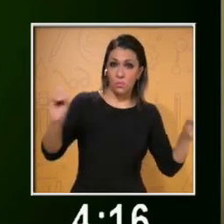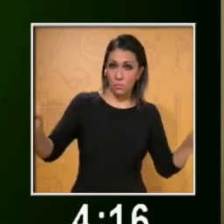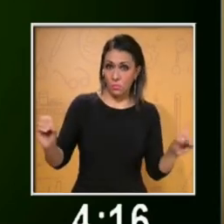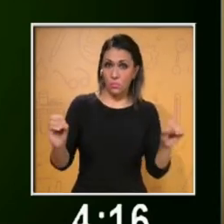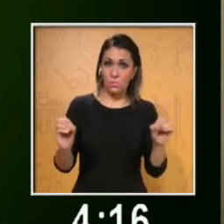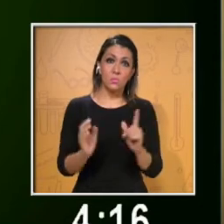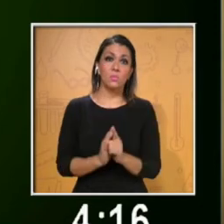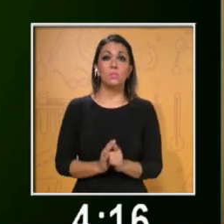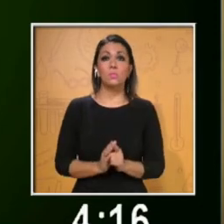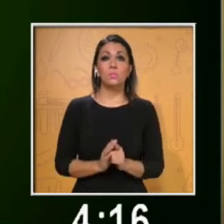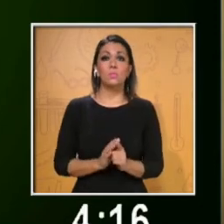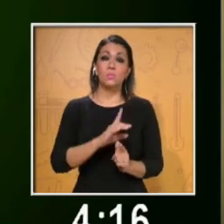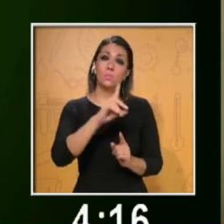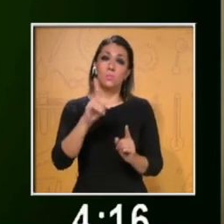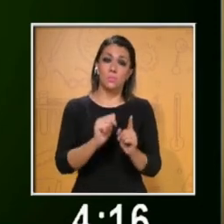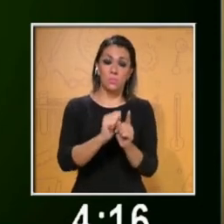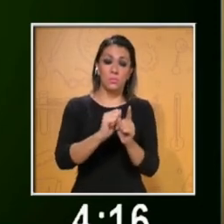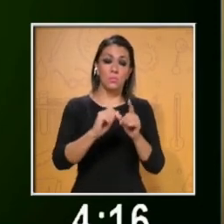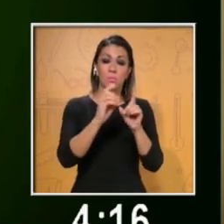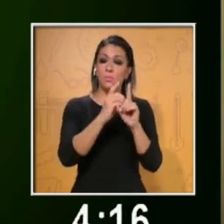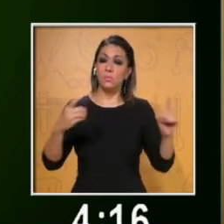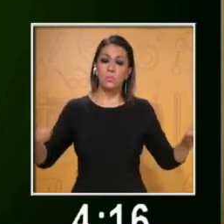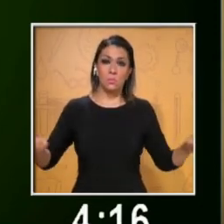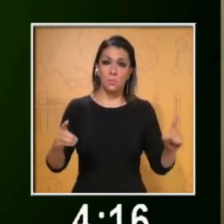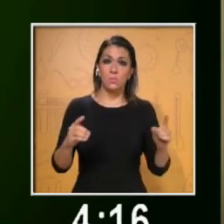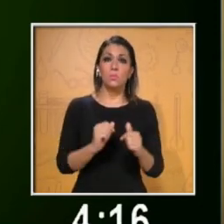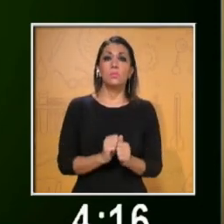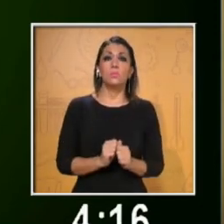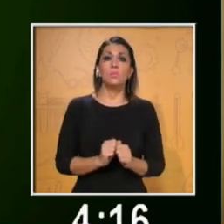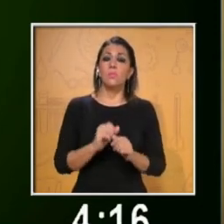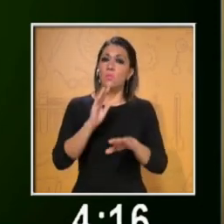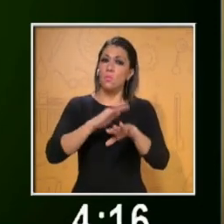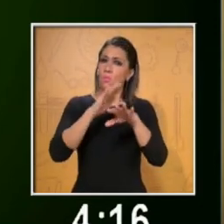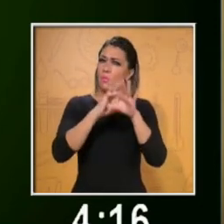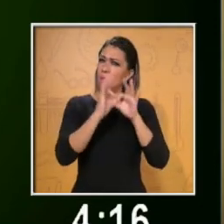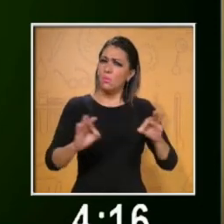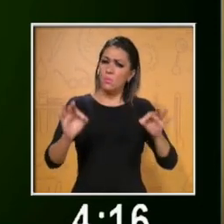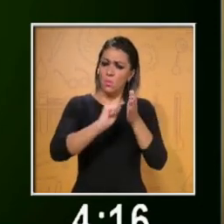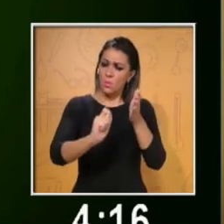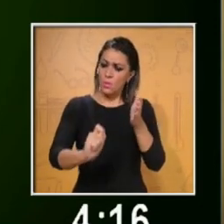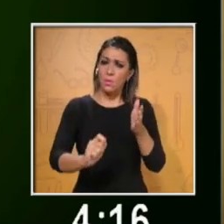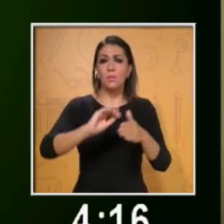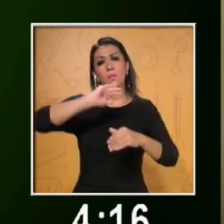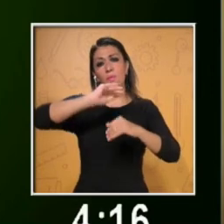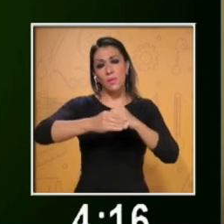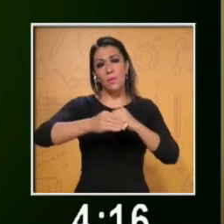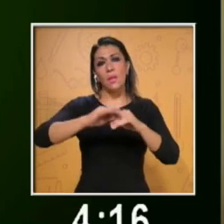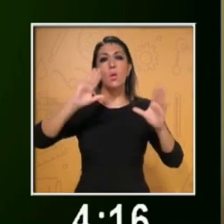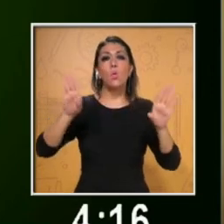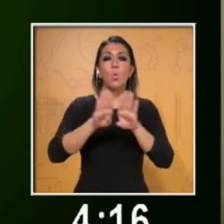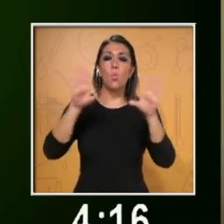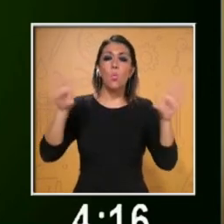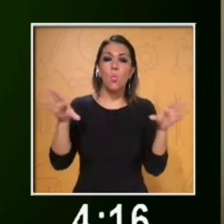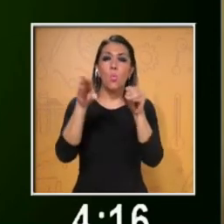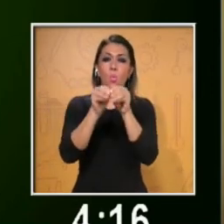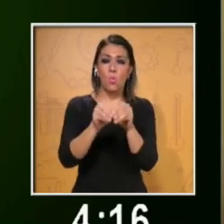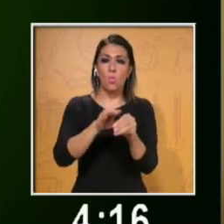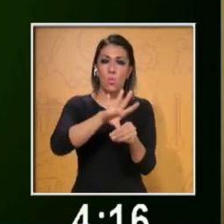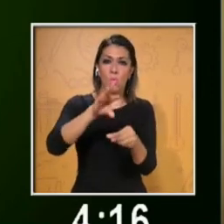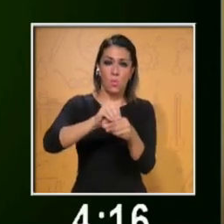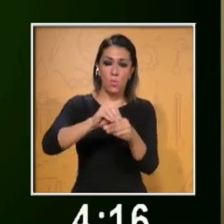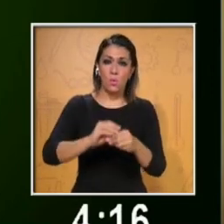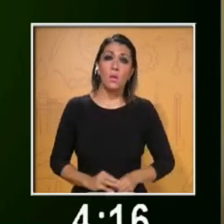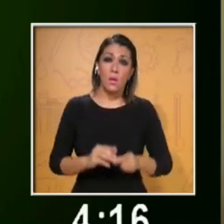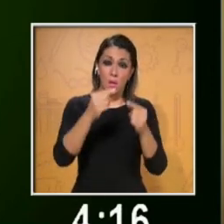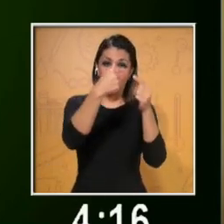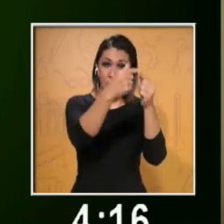introducción. Después un desarrollo que destaque los aspectos más relevantes y finalmente las conclusiones. En él hay que asignar